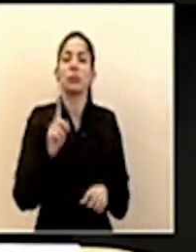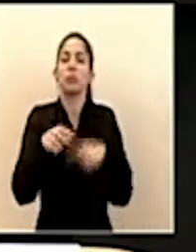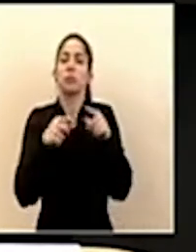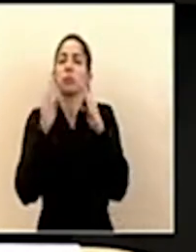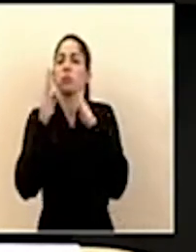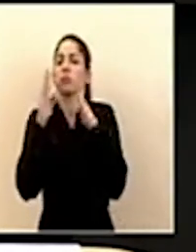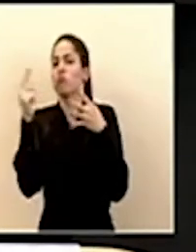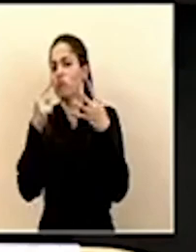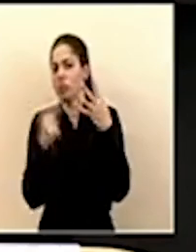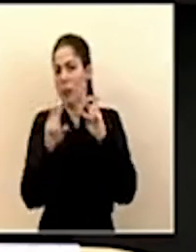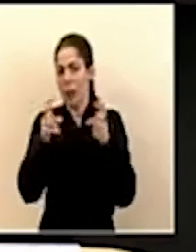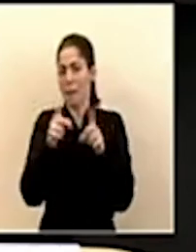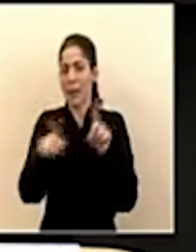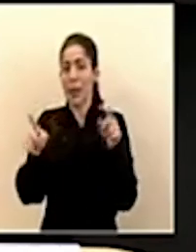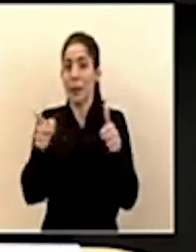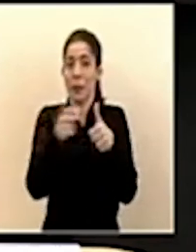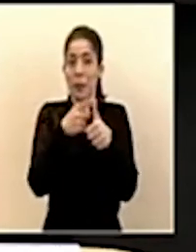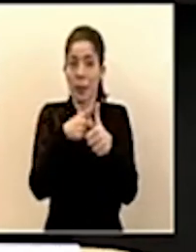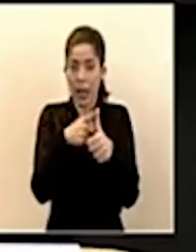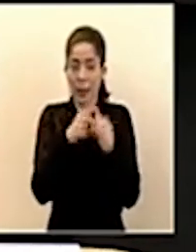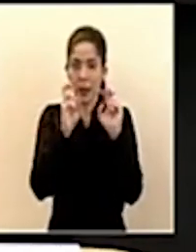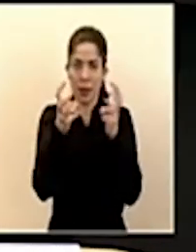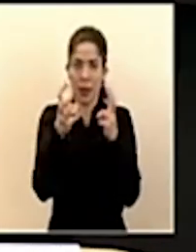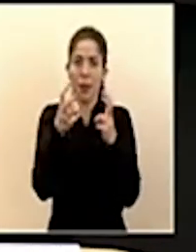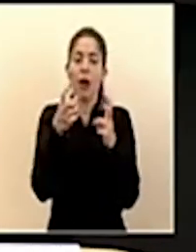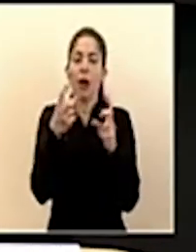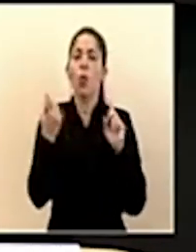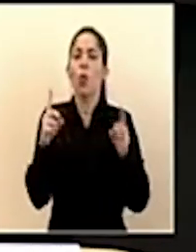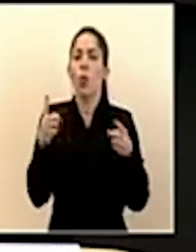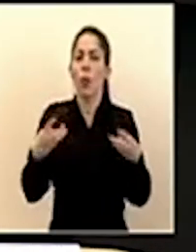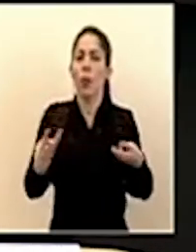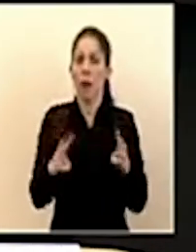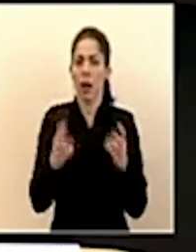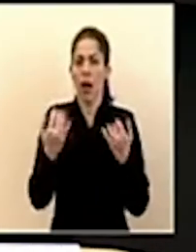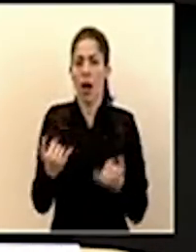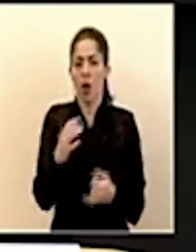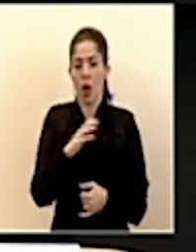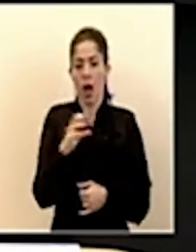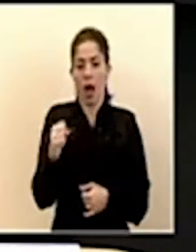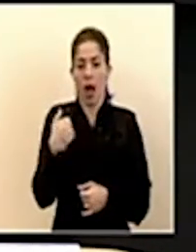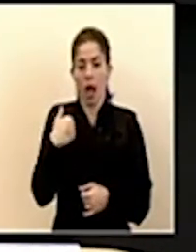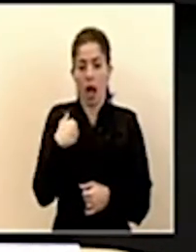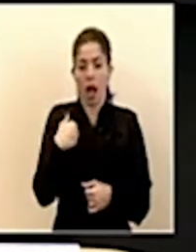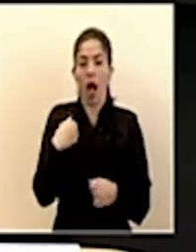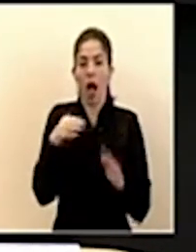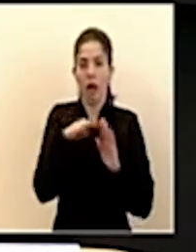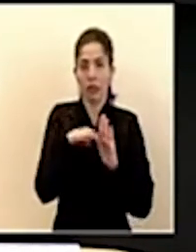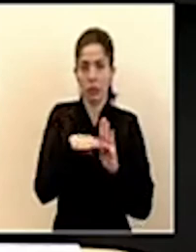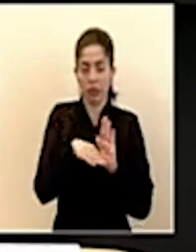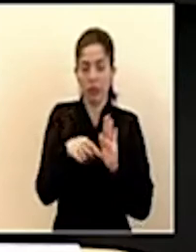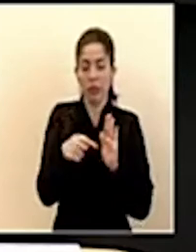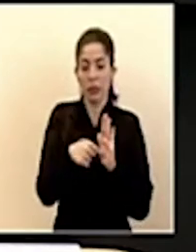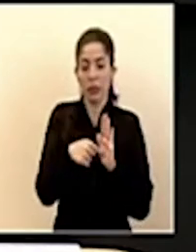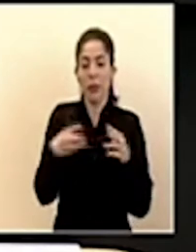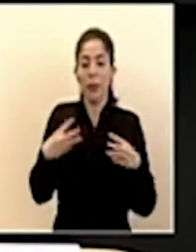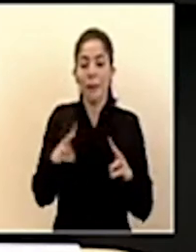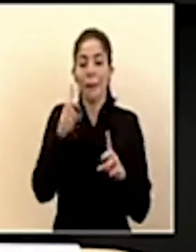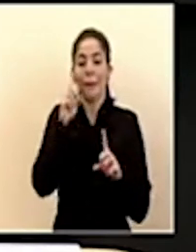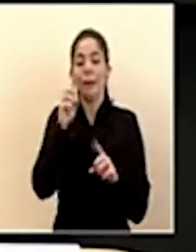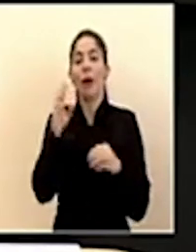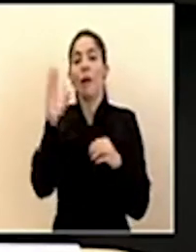varios temas pero el primero va a ser las medidas que está tomando la caja costarricense de seguro social para